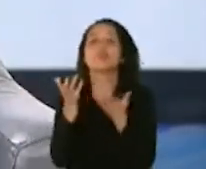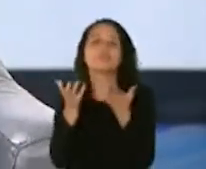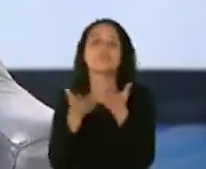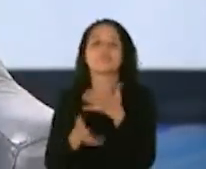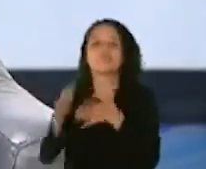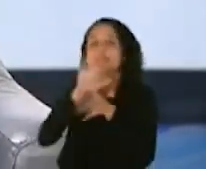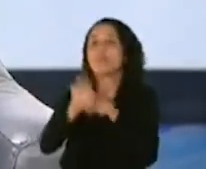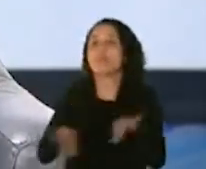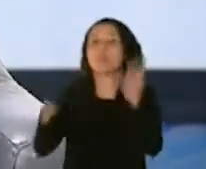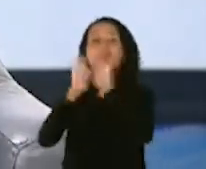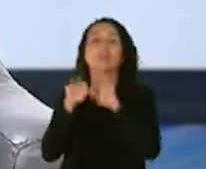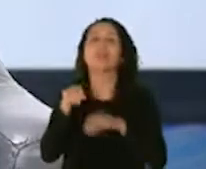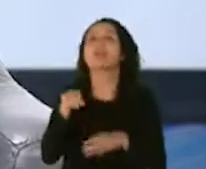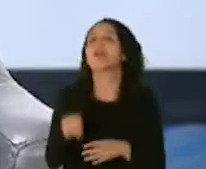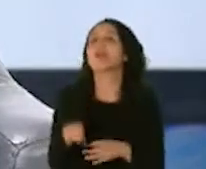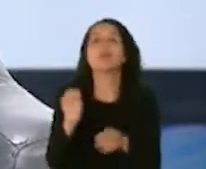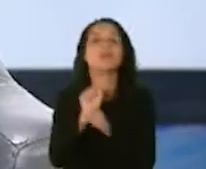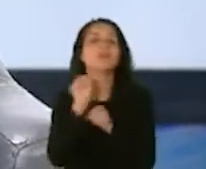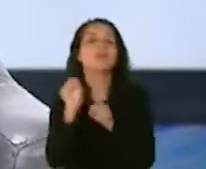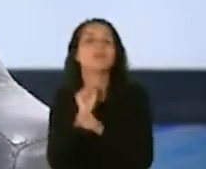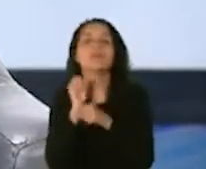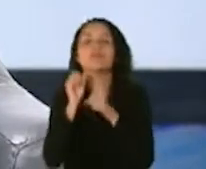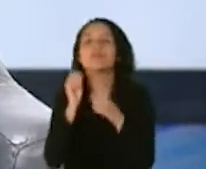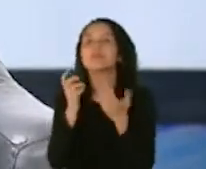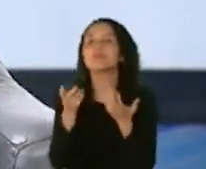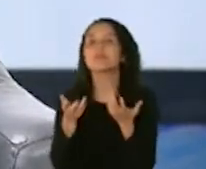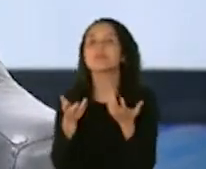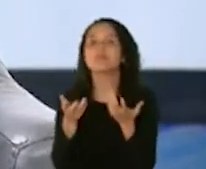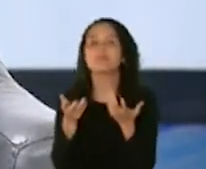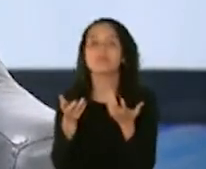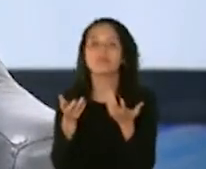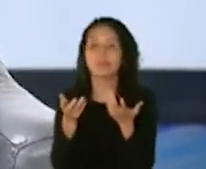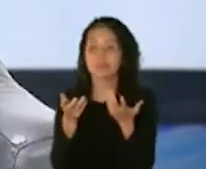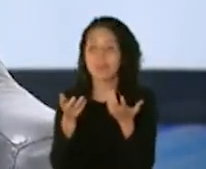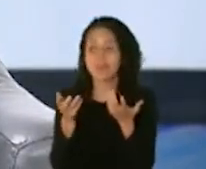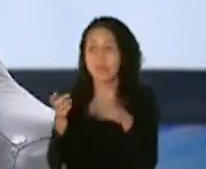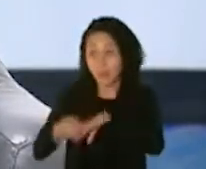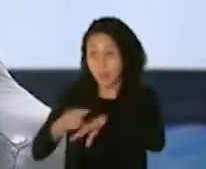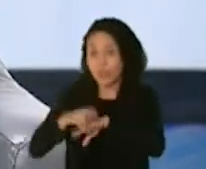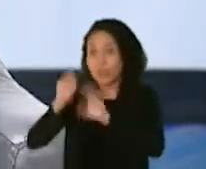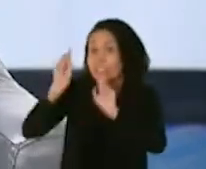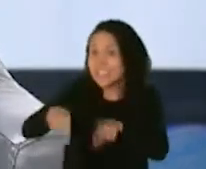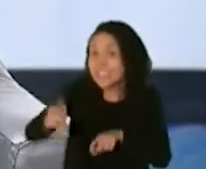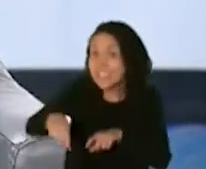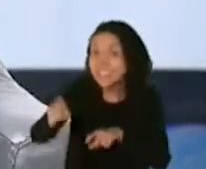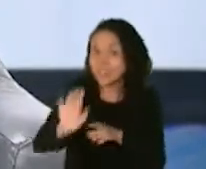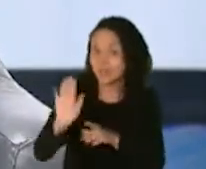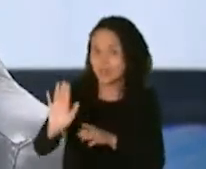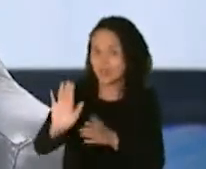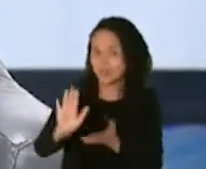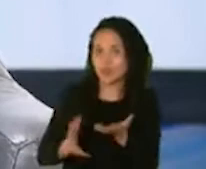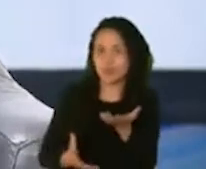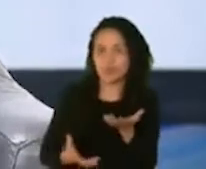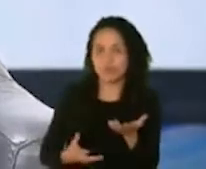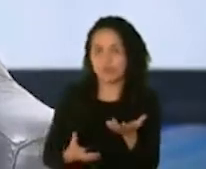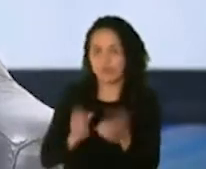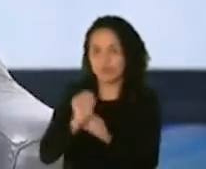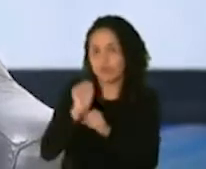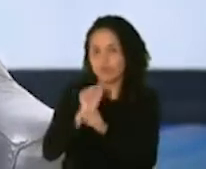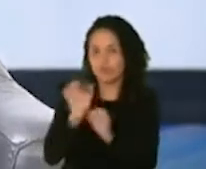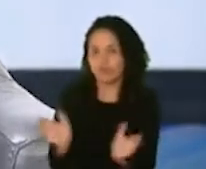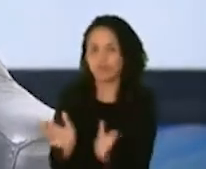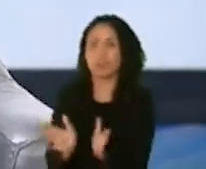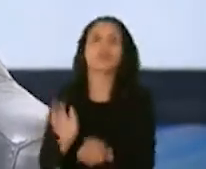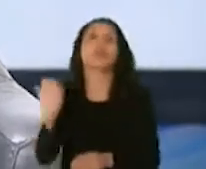Personas que hacen un trabajo sin el cual la sociedad no puede funcionar como la conocemos. Entonces, los que siguen trabajando